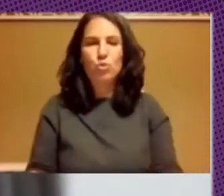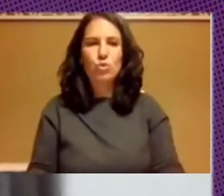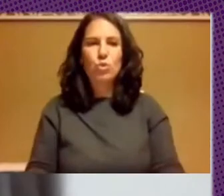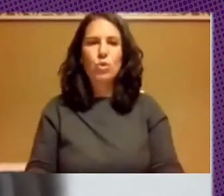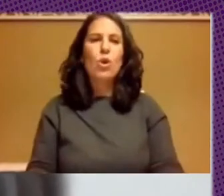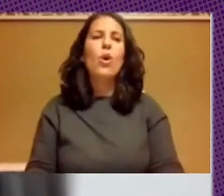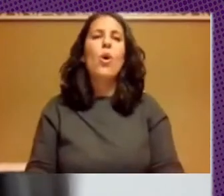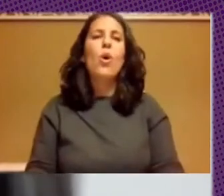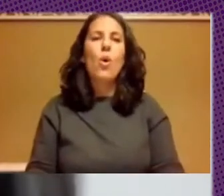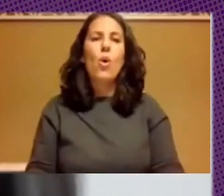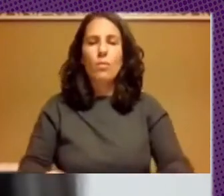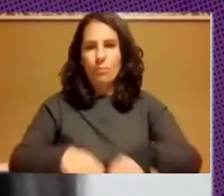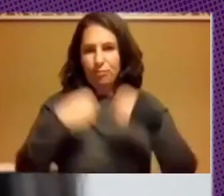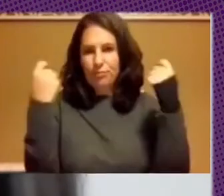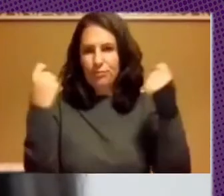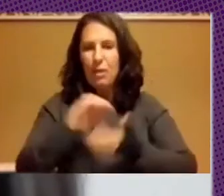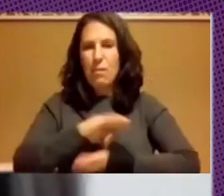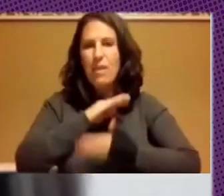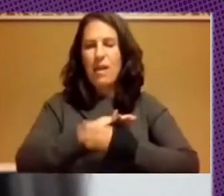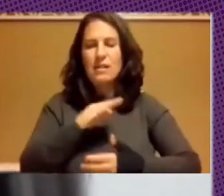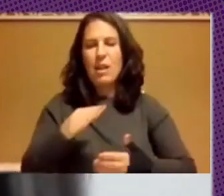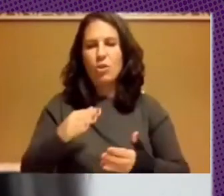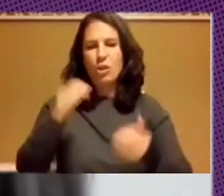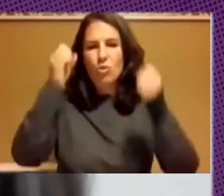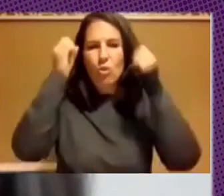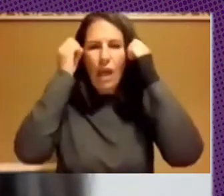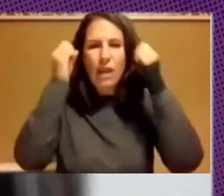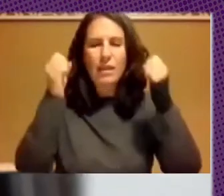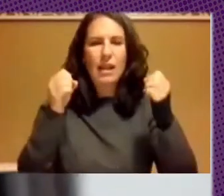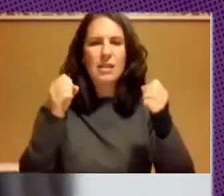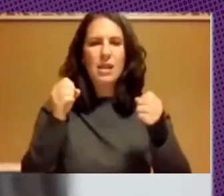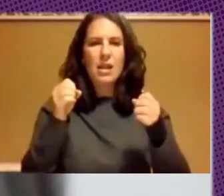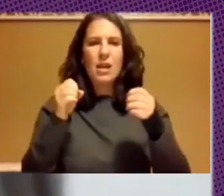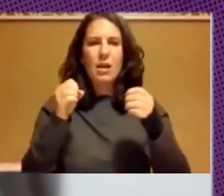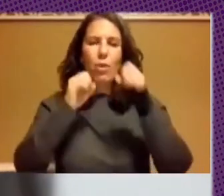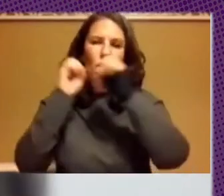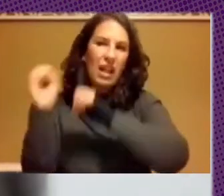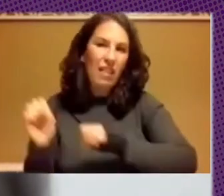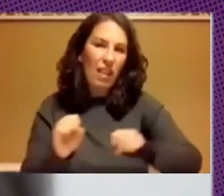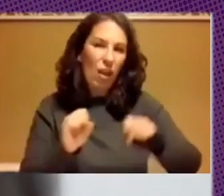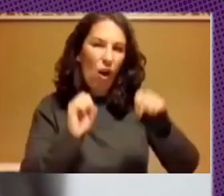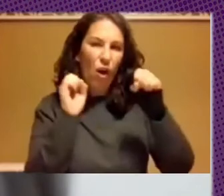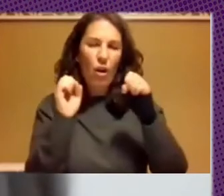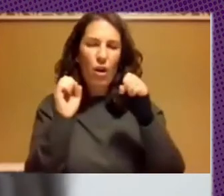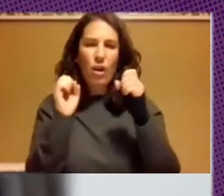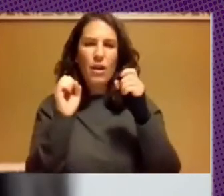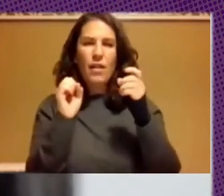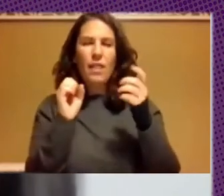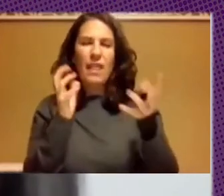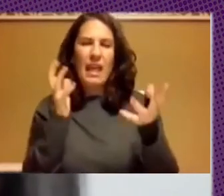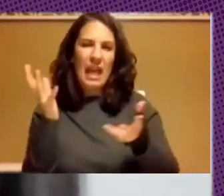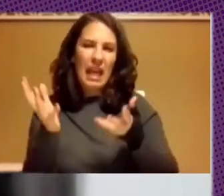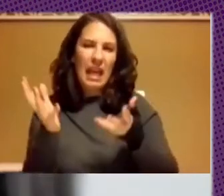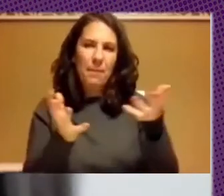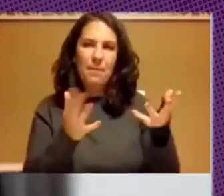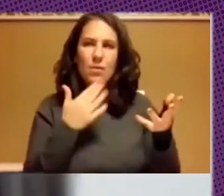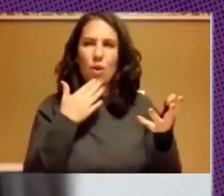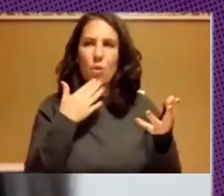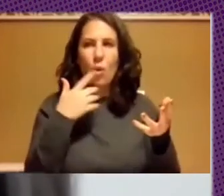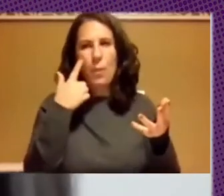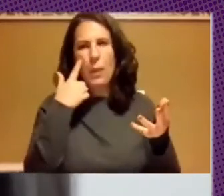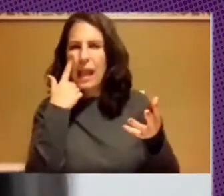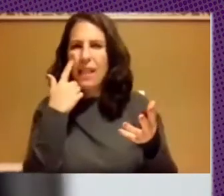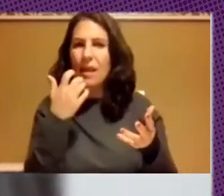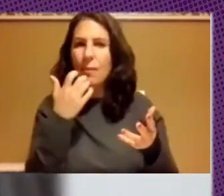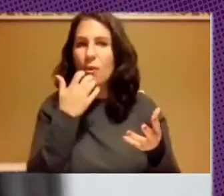capacidades de los estudiantes respecto a ser protegidos por ejemplo se hace vigilancia